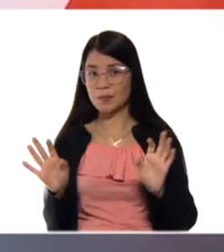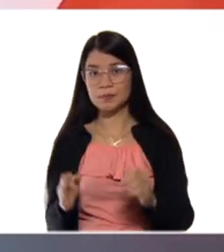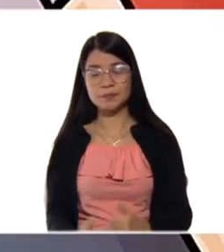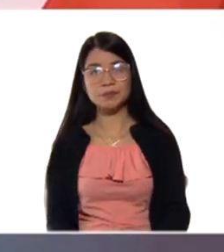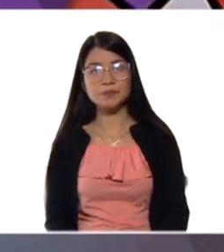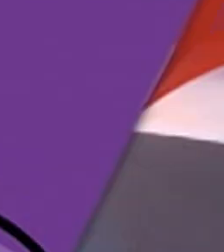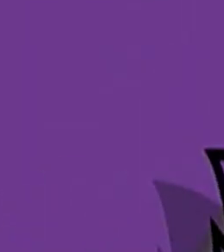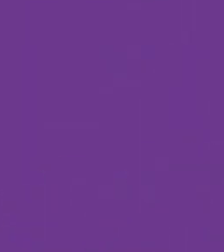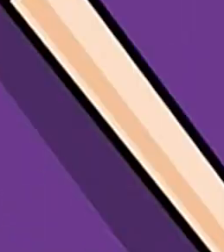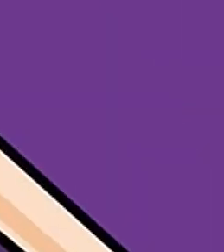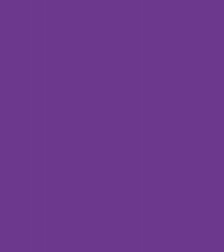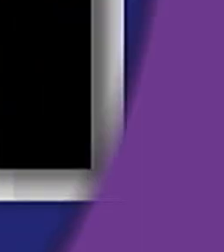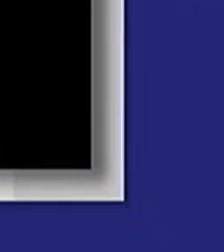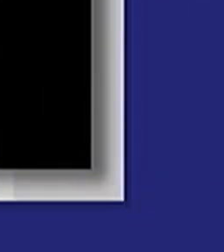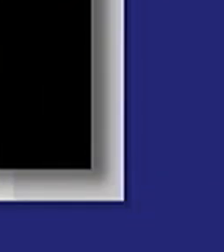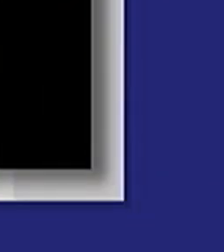común.